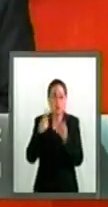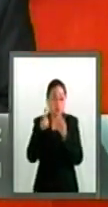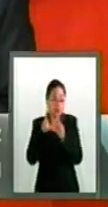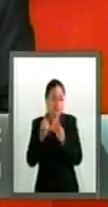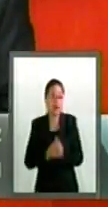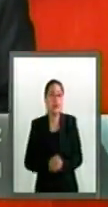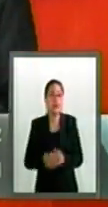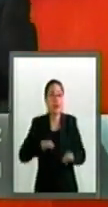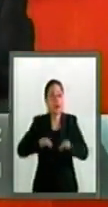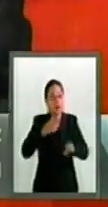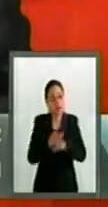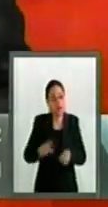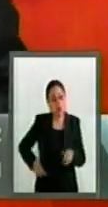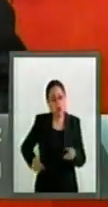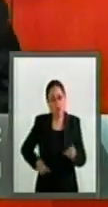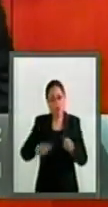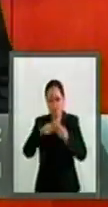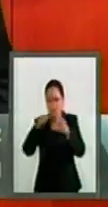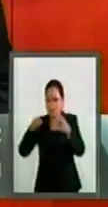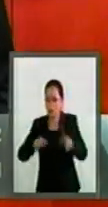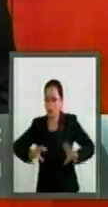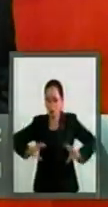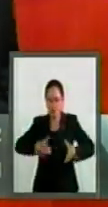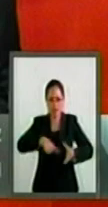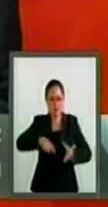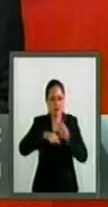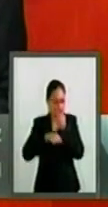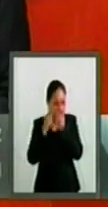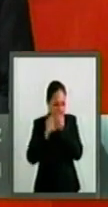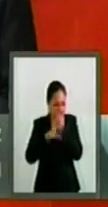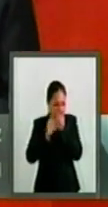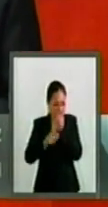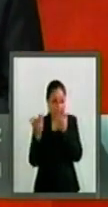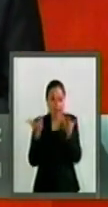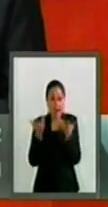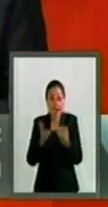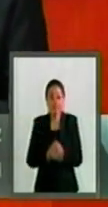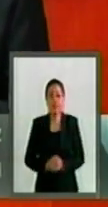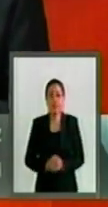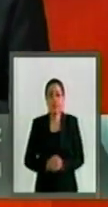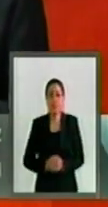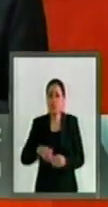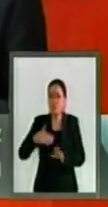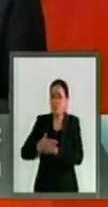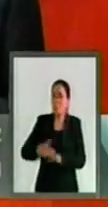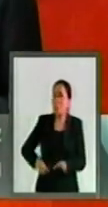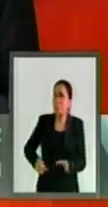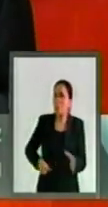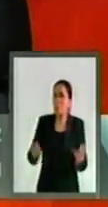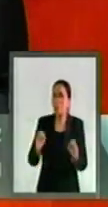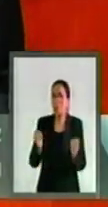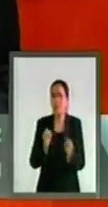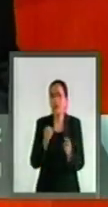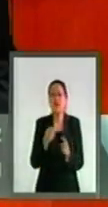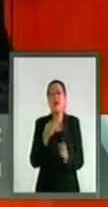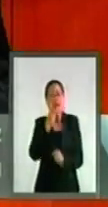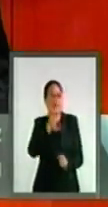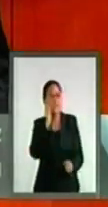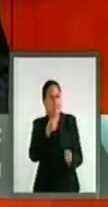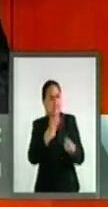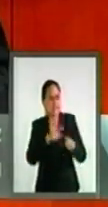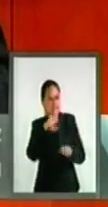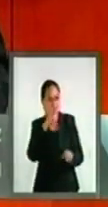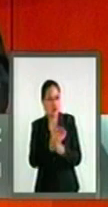funcionarios públicos, poderes fácticos y congresos. Lo que define al golpe de Estado no es quién lo realiza,